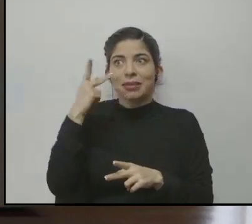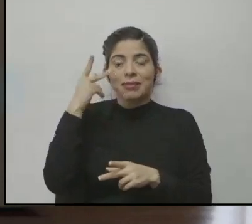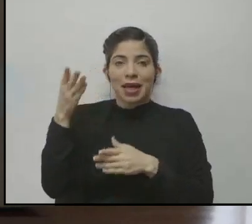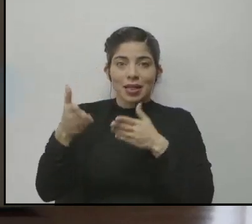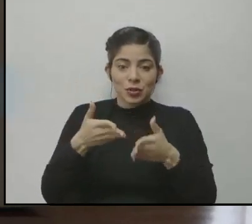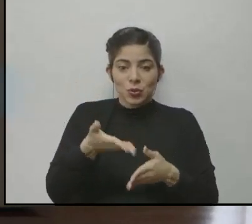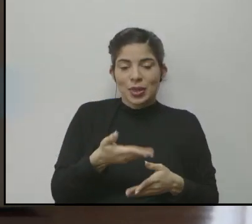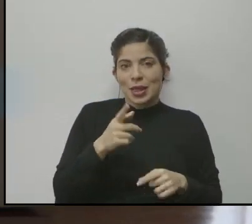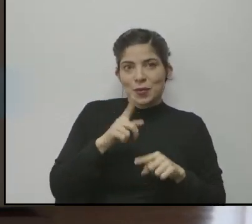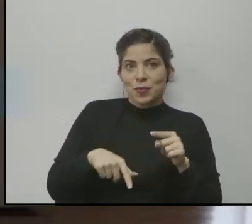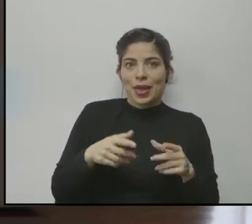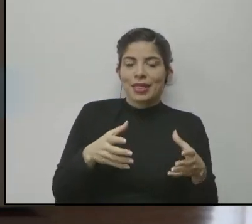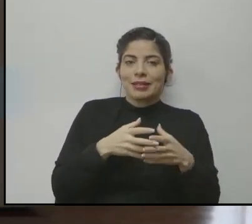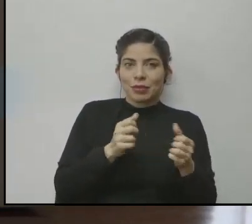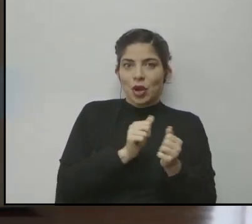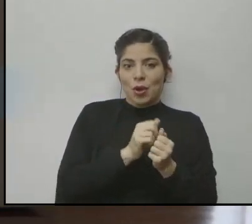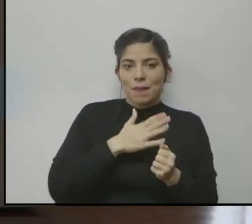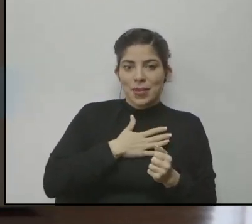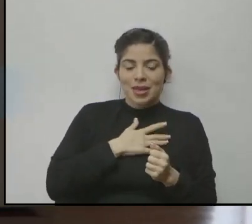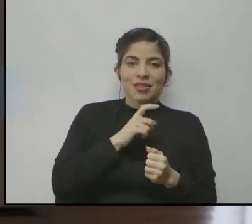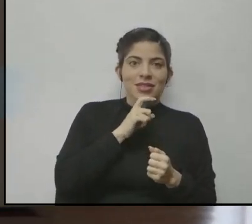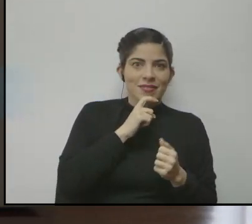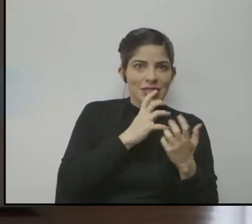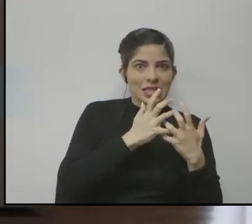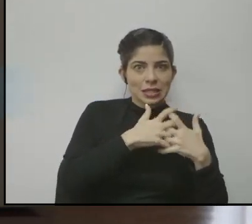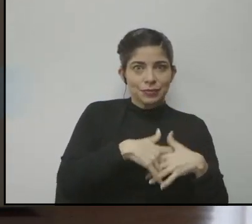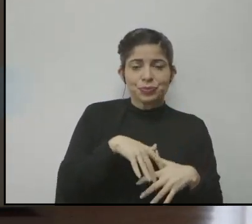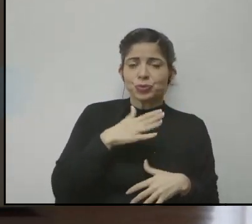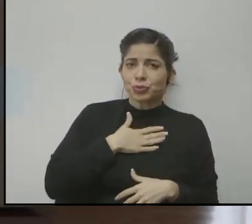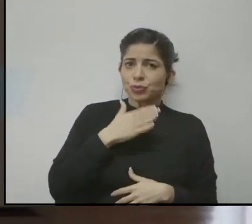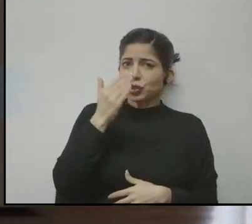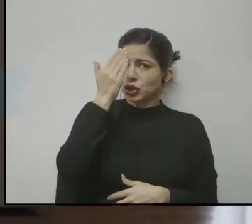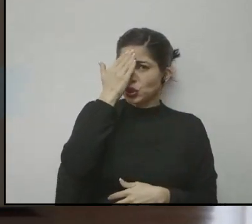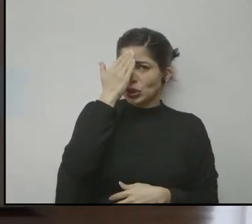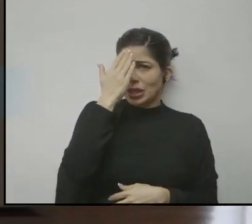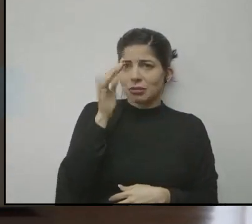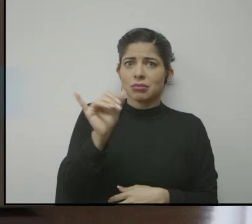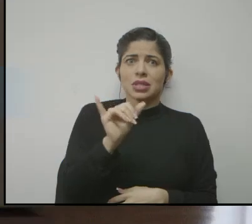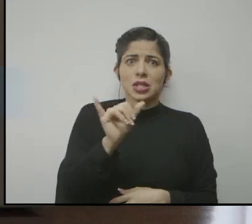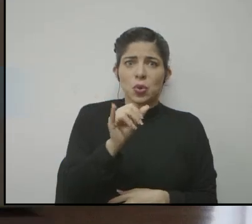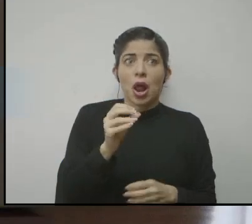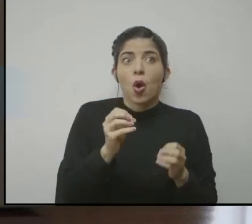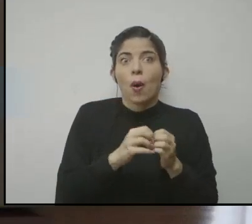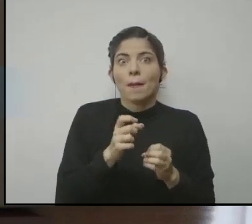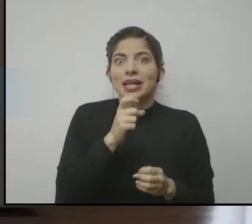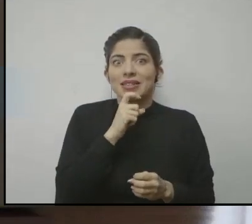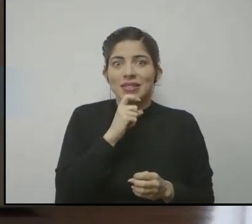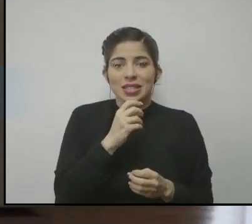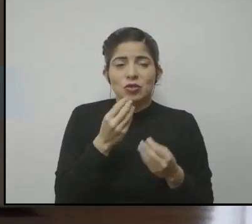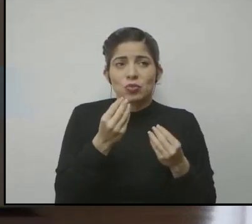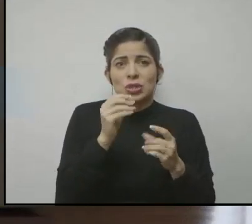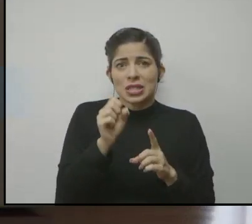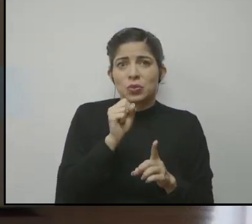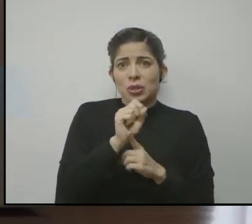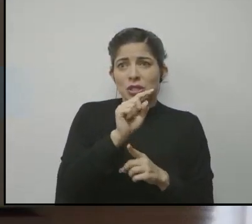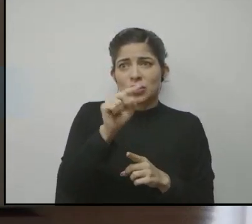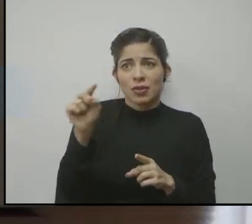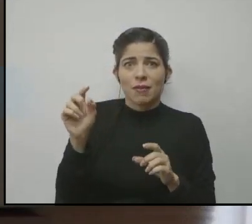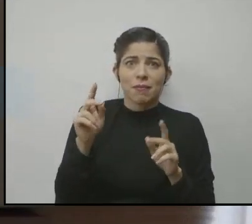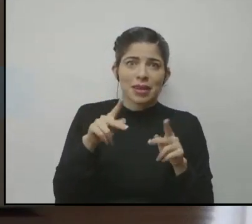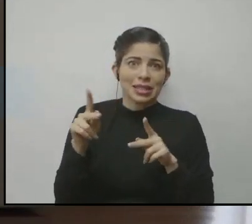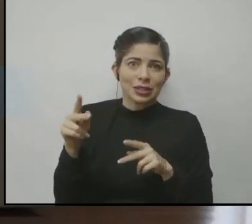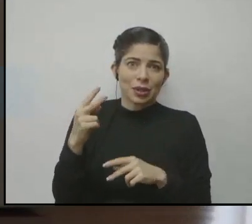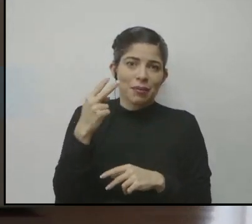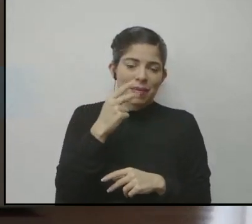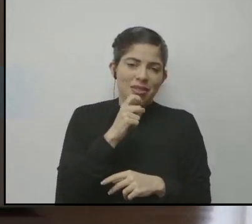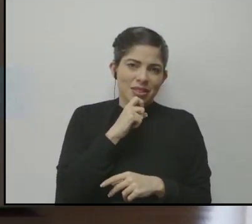ha sido complicado de organizar y sé que eso es similar o más difícil en muchos casos para las personas